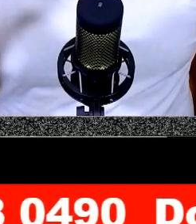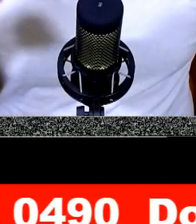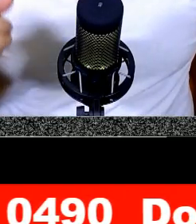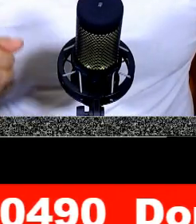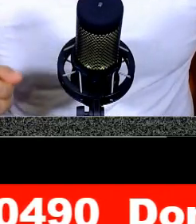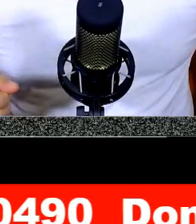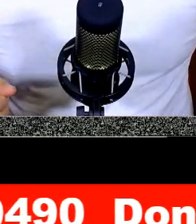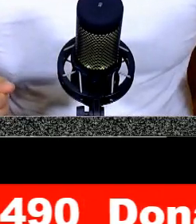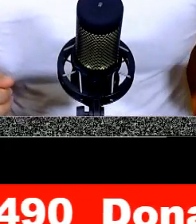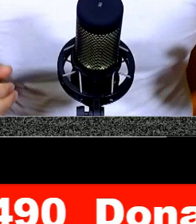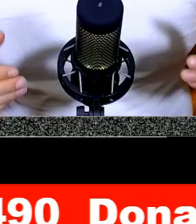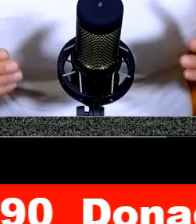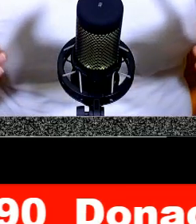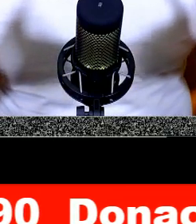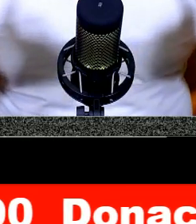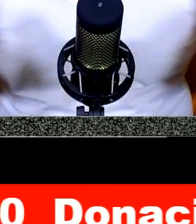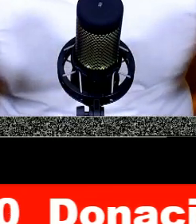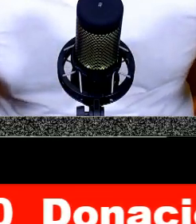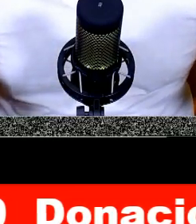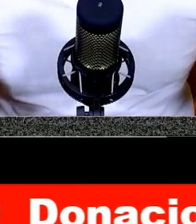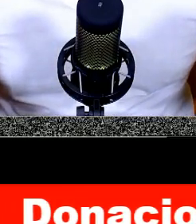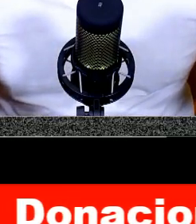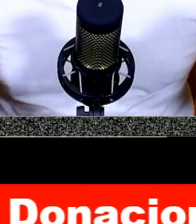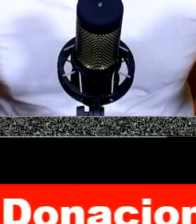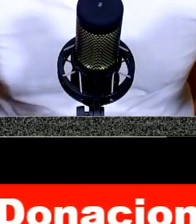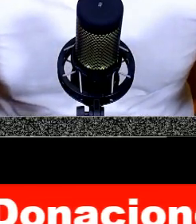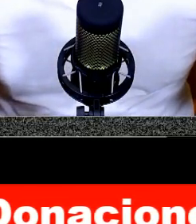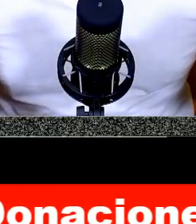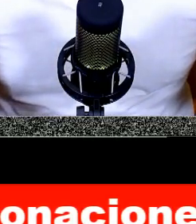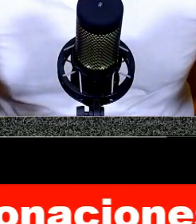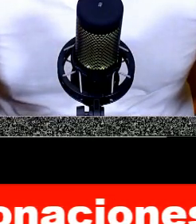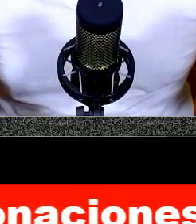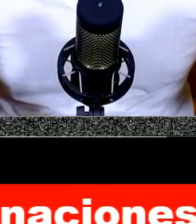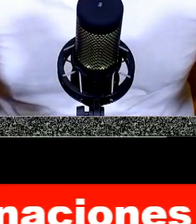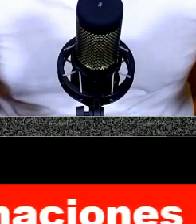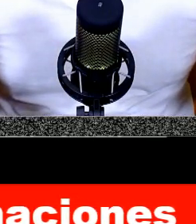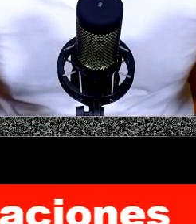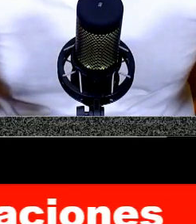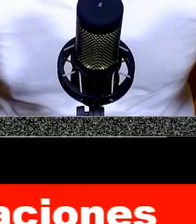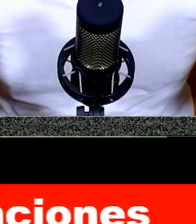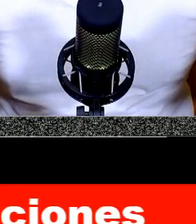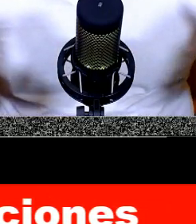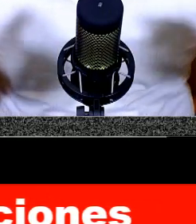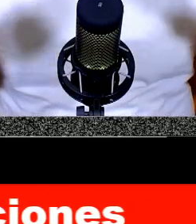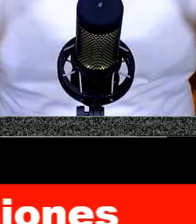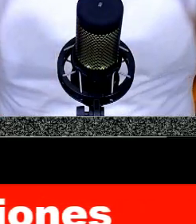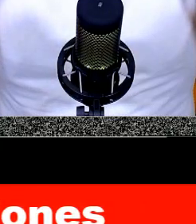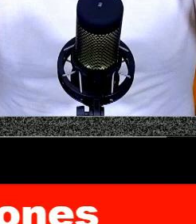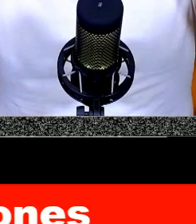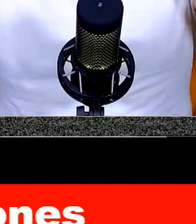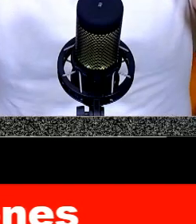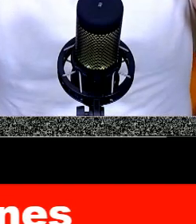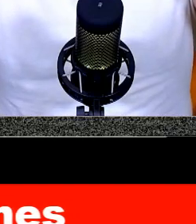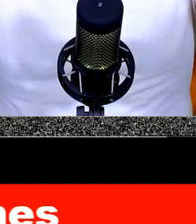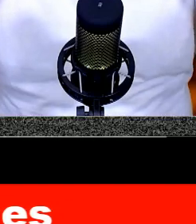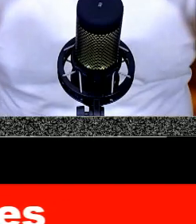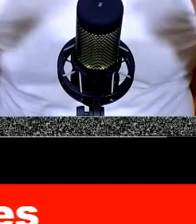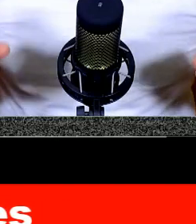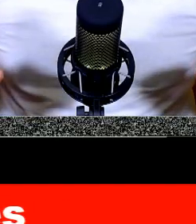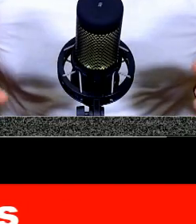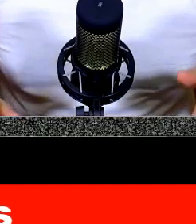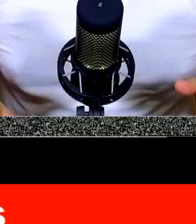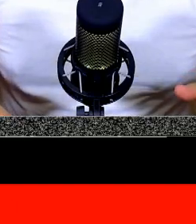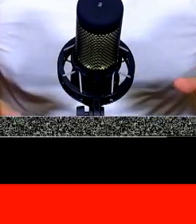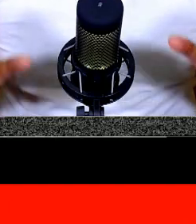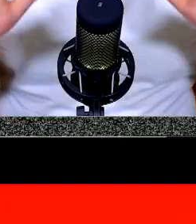personaje que fue el número uno del grupo Televisa en su momento? ¿De verdad nos tenían muy engañados